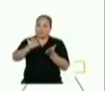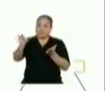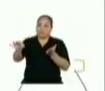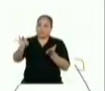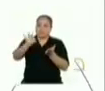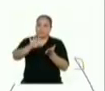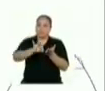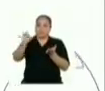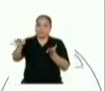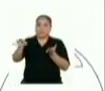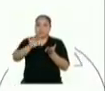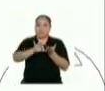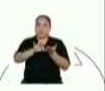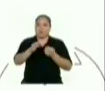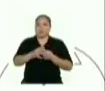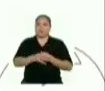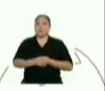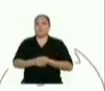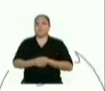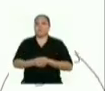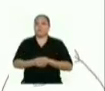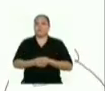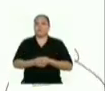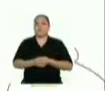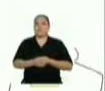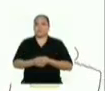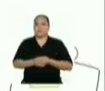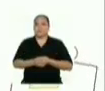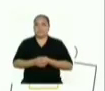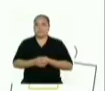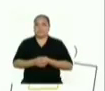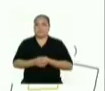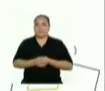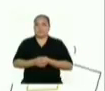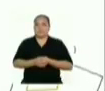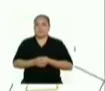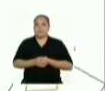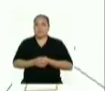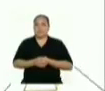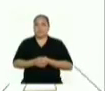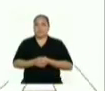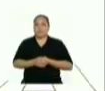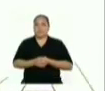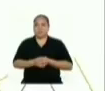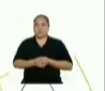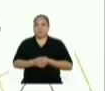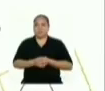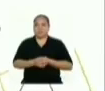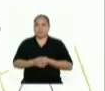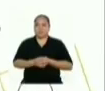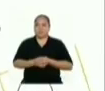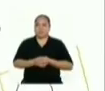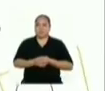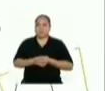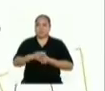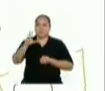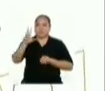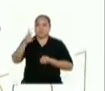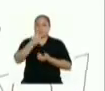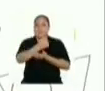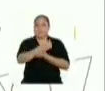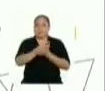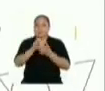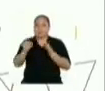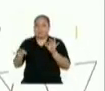anterior, para que el vértice superior derecho se pliegue en un nuevo vértice. Como tercer paso,